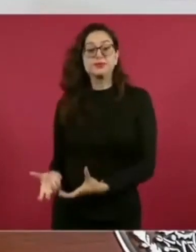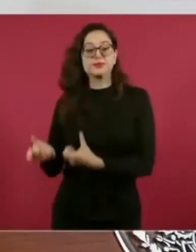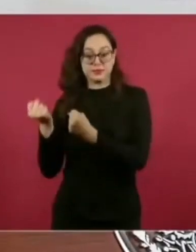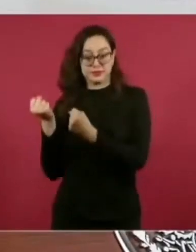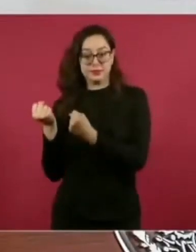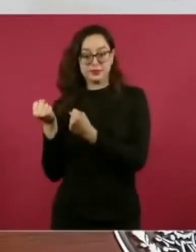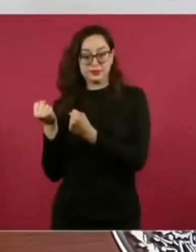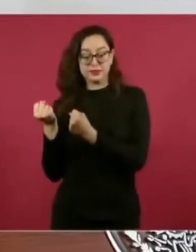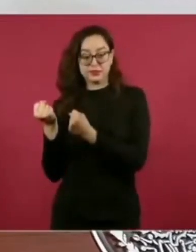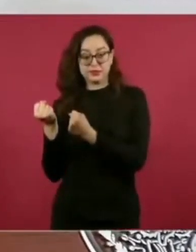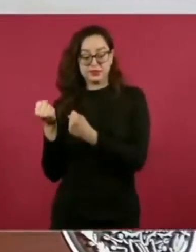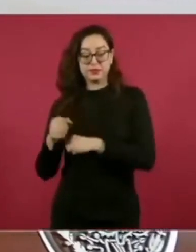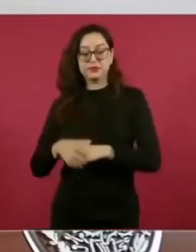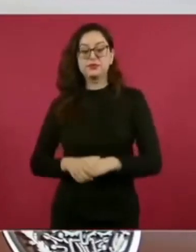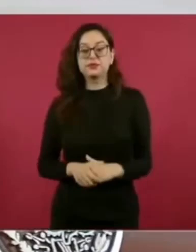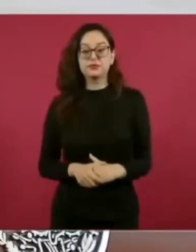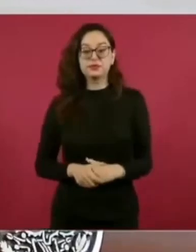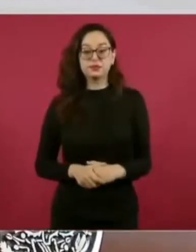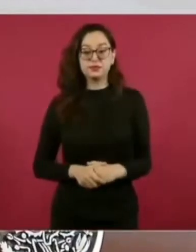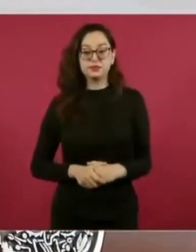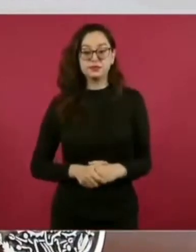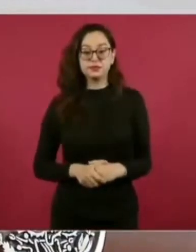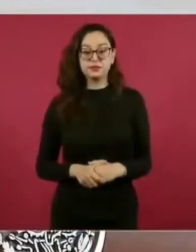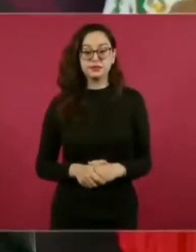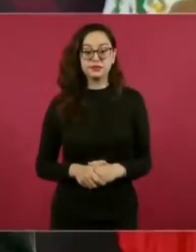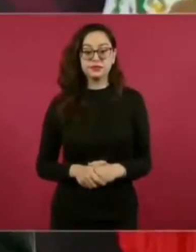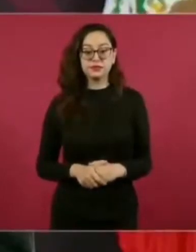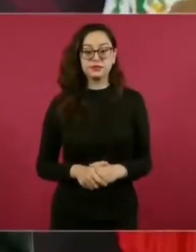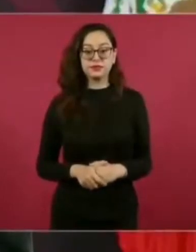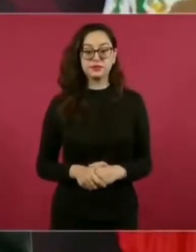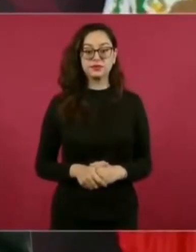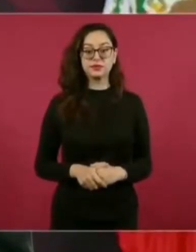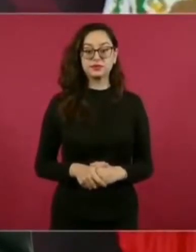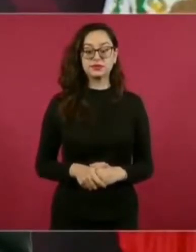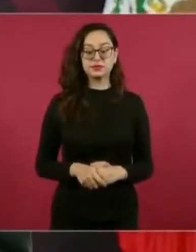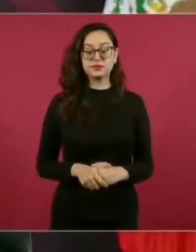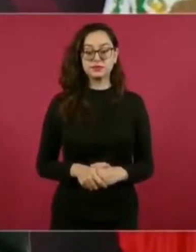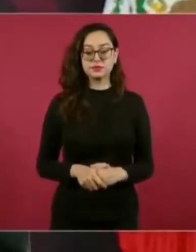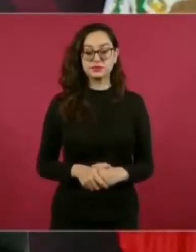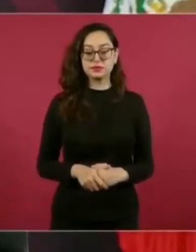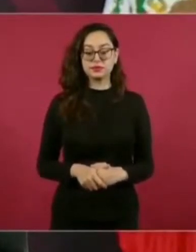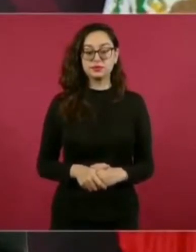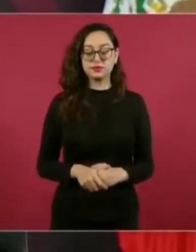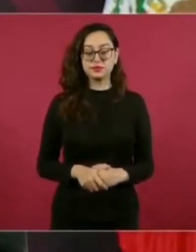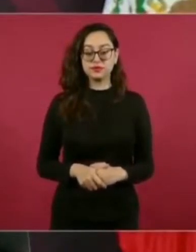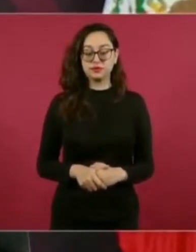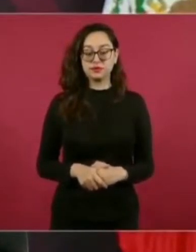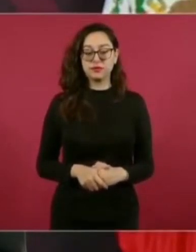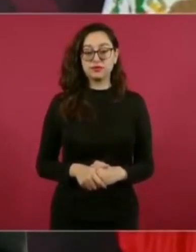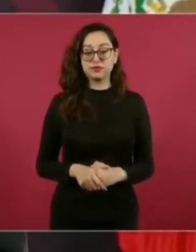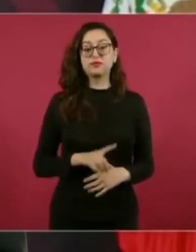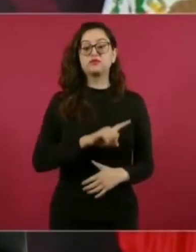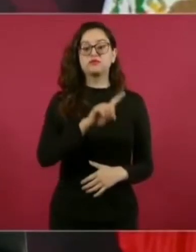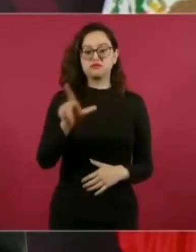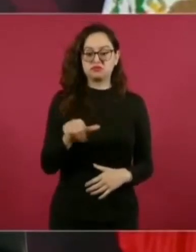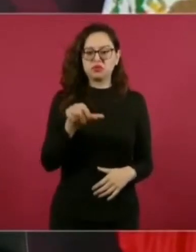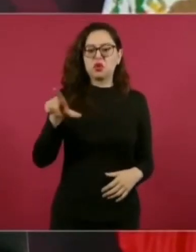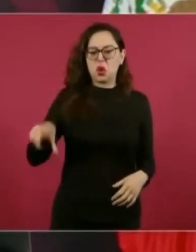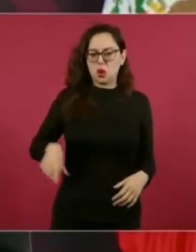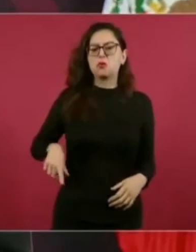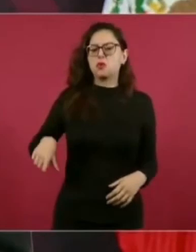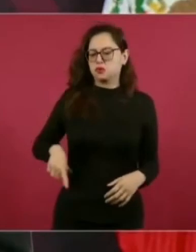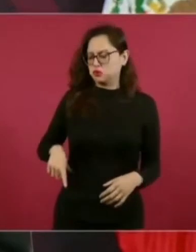autopista y terminaron entregándole